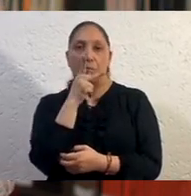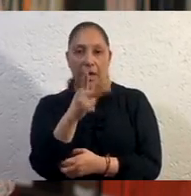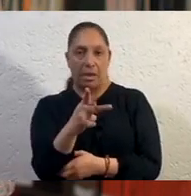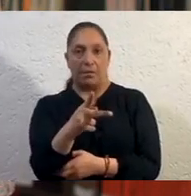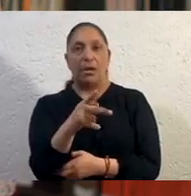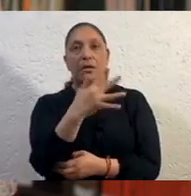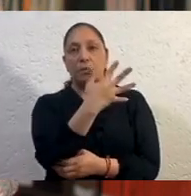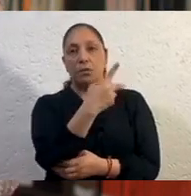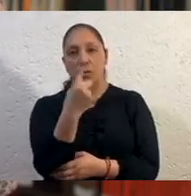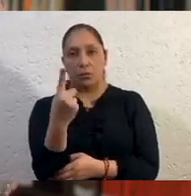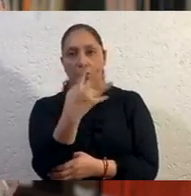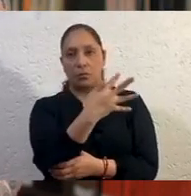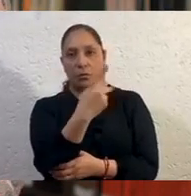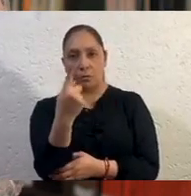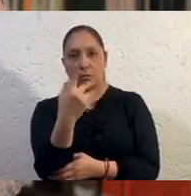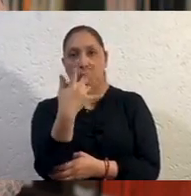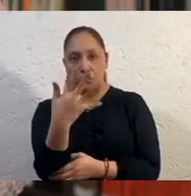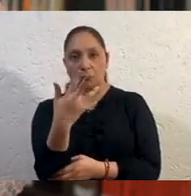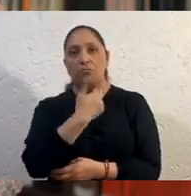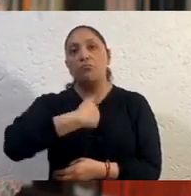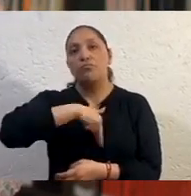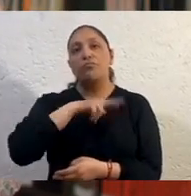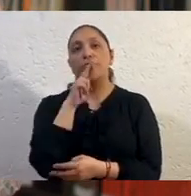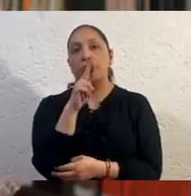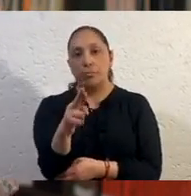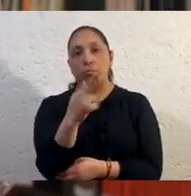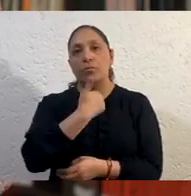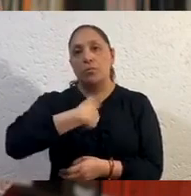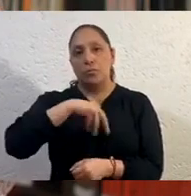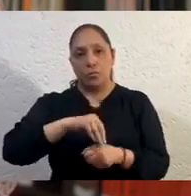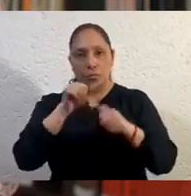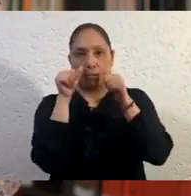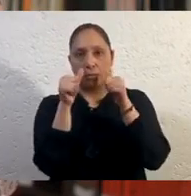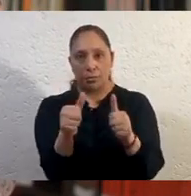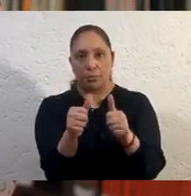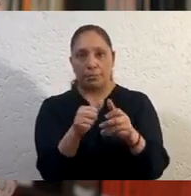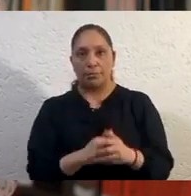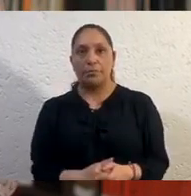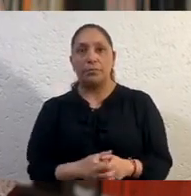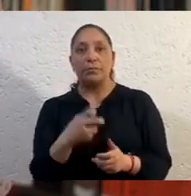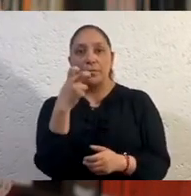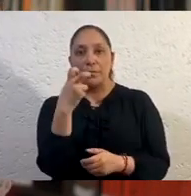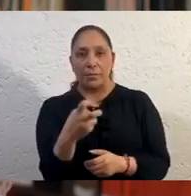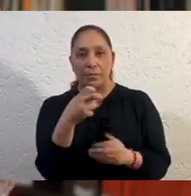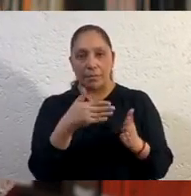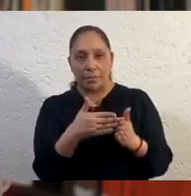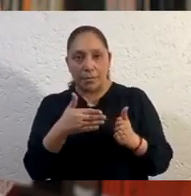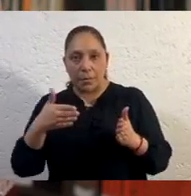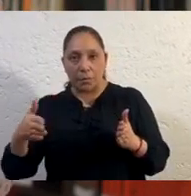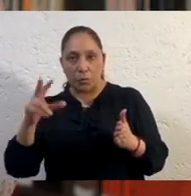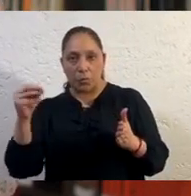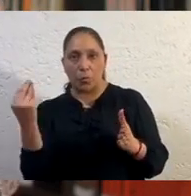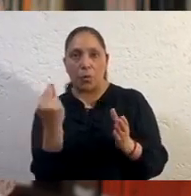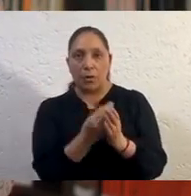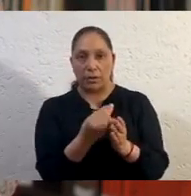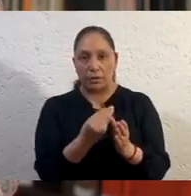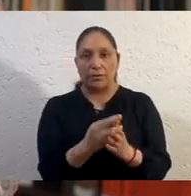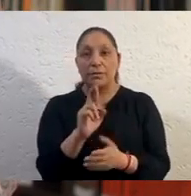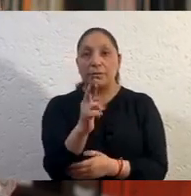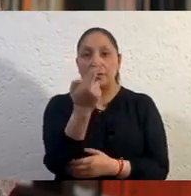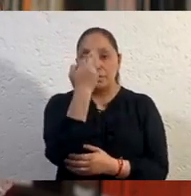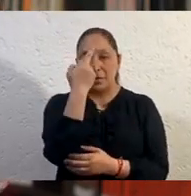vamos a responder y los vamos a atender. Este periodo de no clases, recuerden, no son